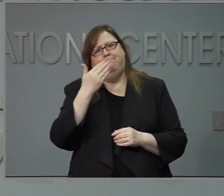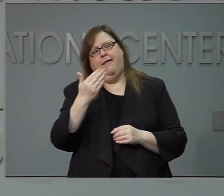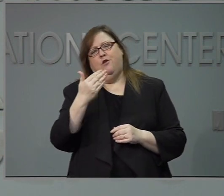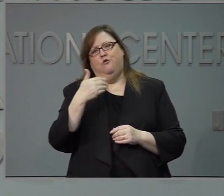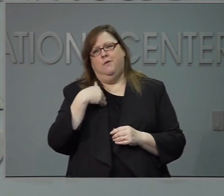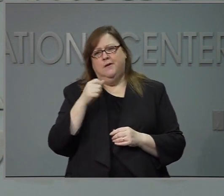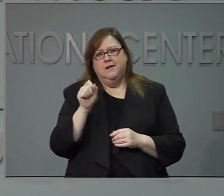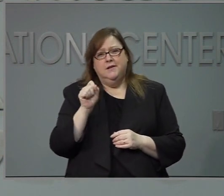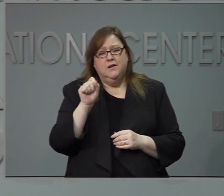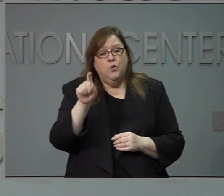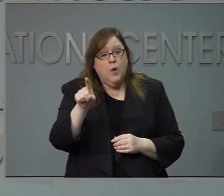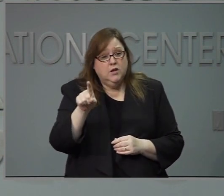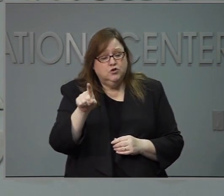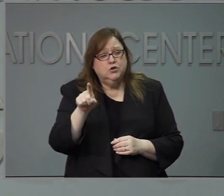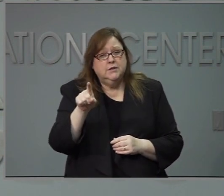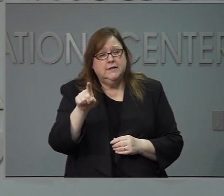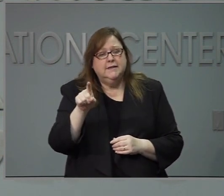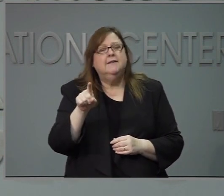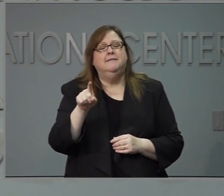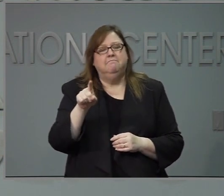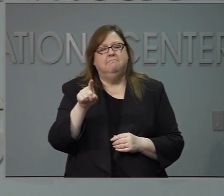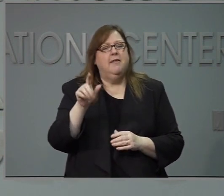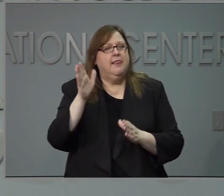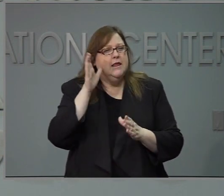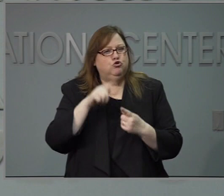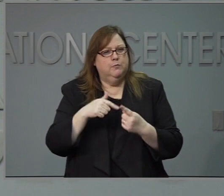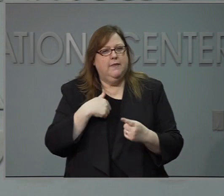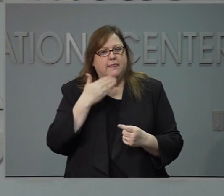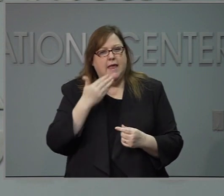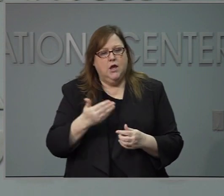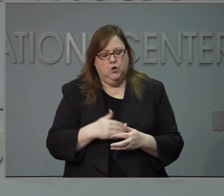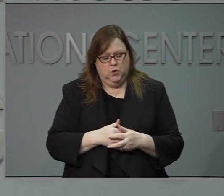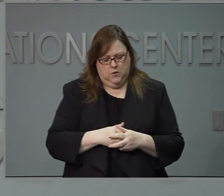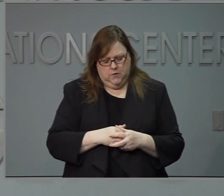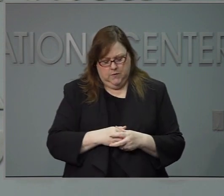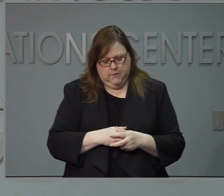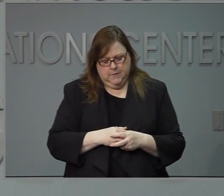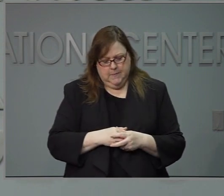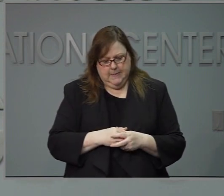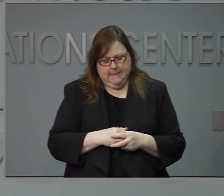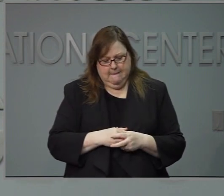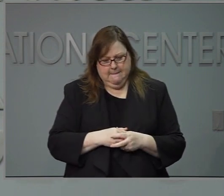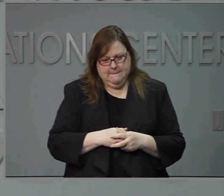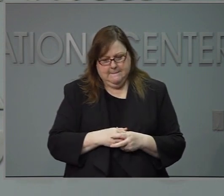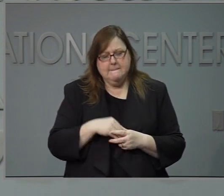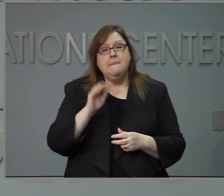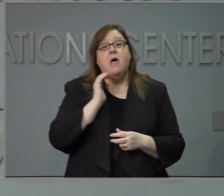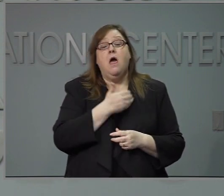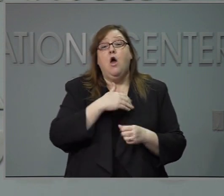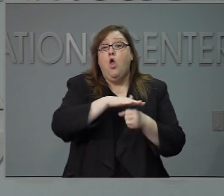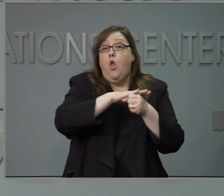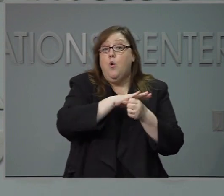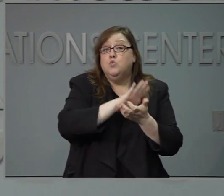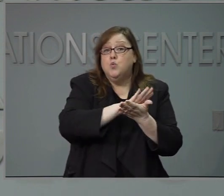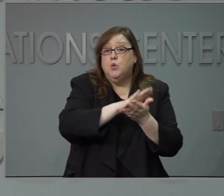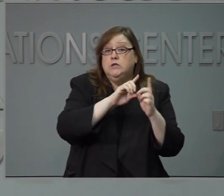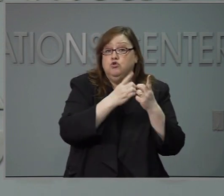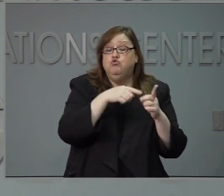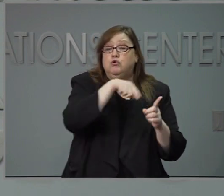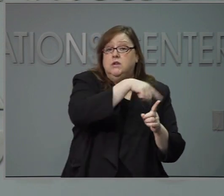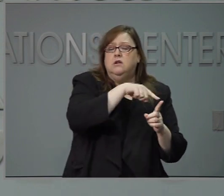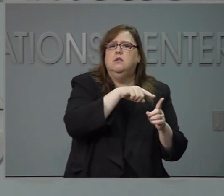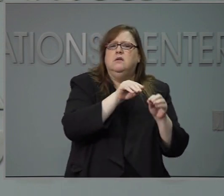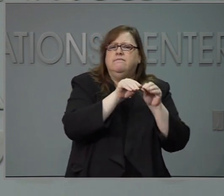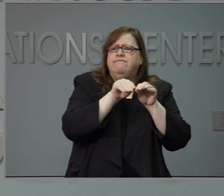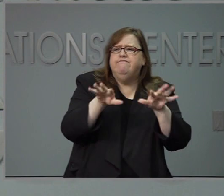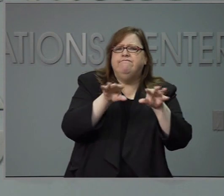Tengo una pregunta, uno de los distritos puso, matrices de los empleados y de los